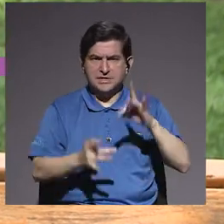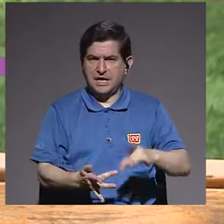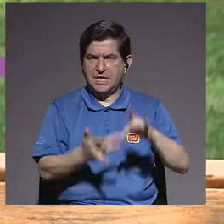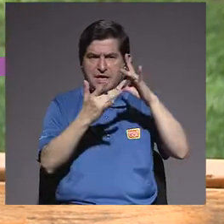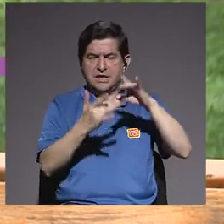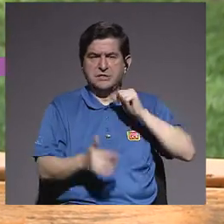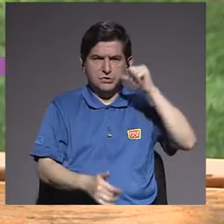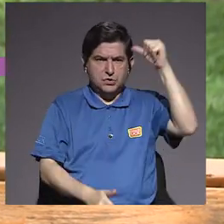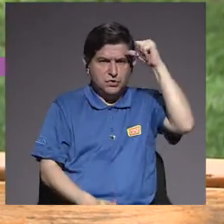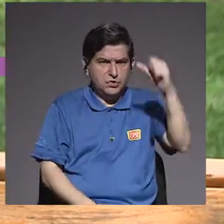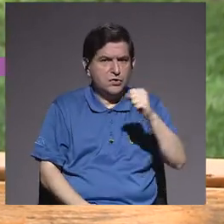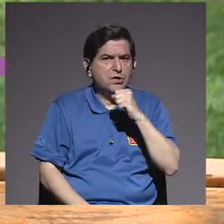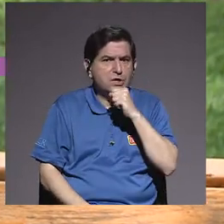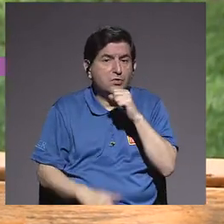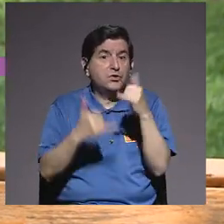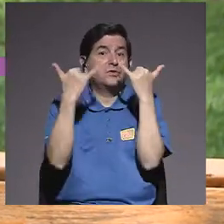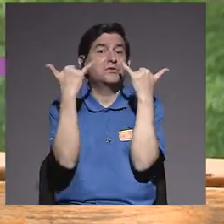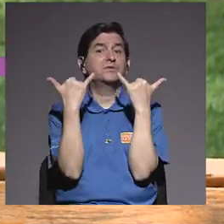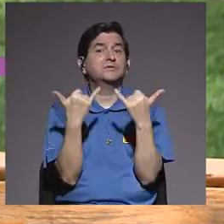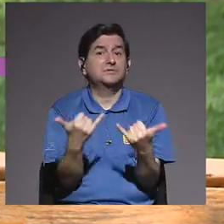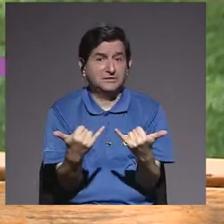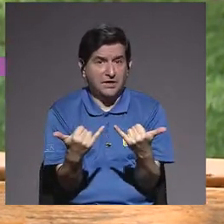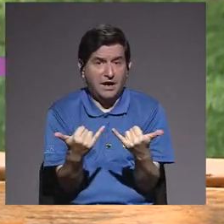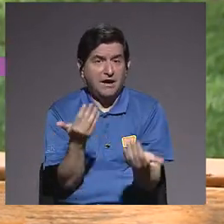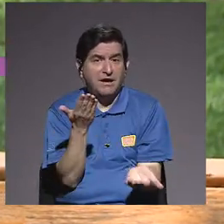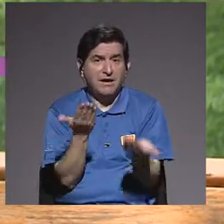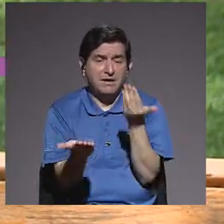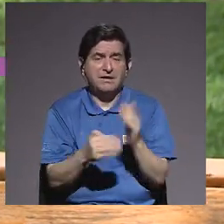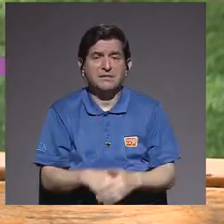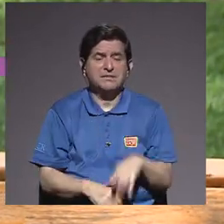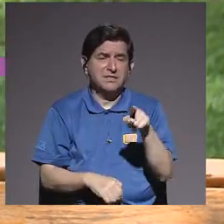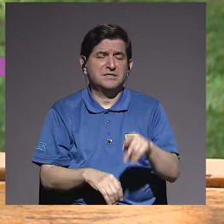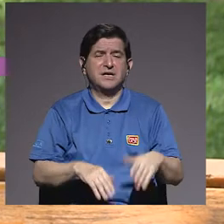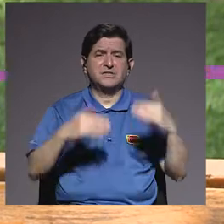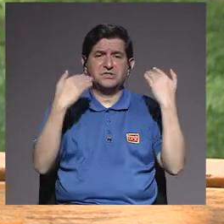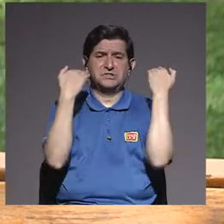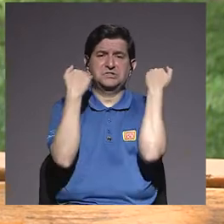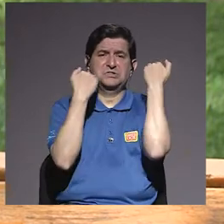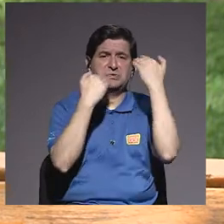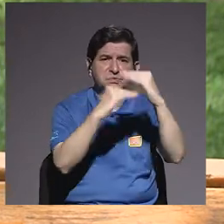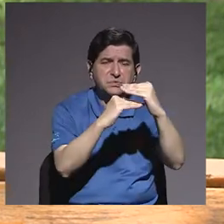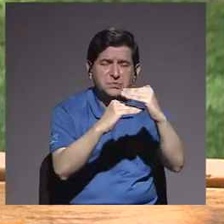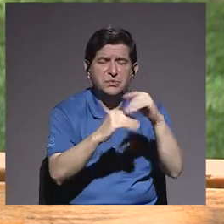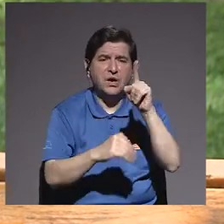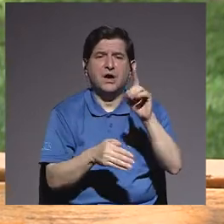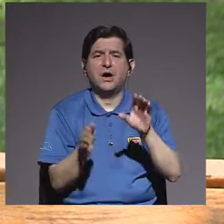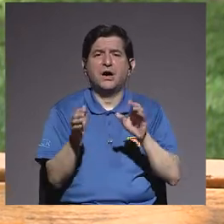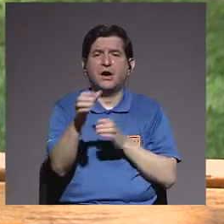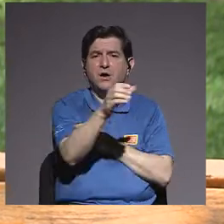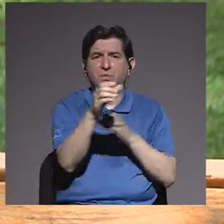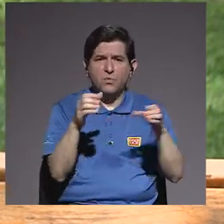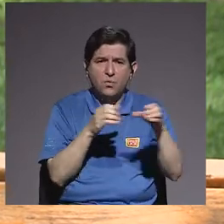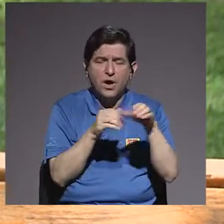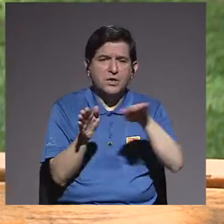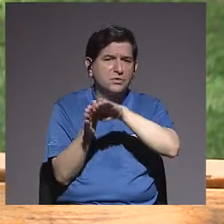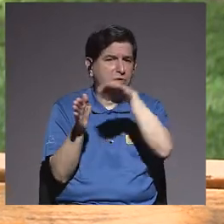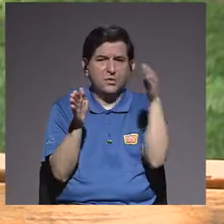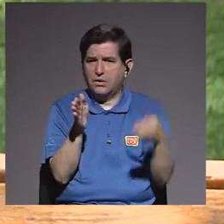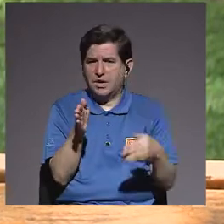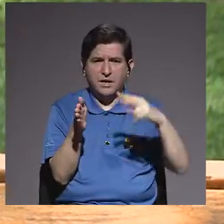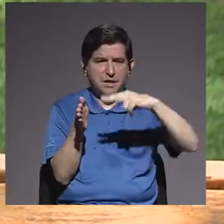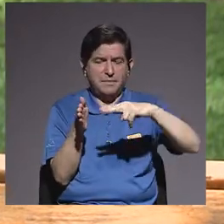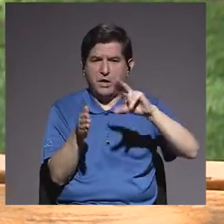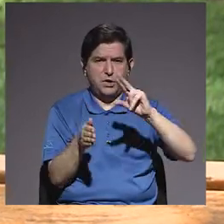particulares de adultos mayores que ya están confinados a un dormitorio, a una cama, no.